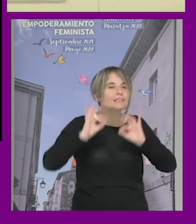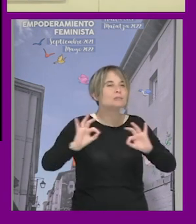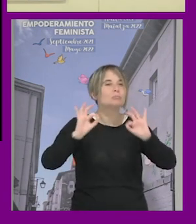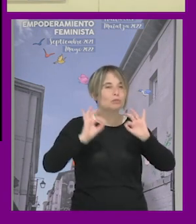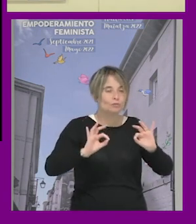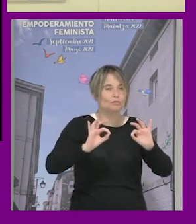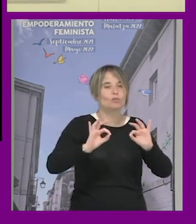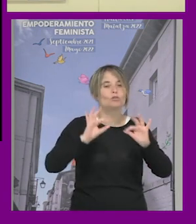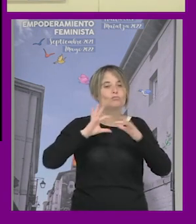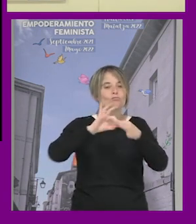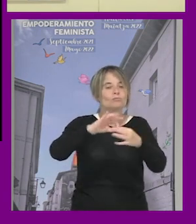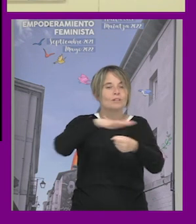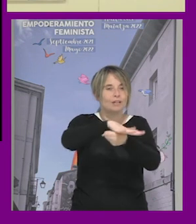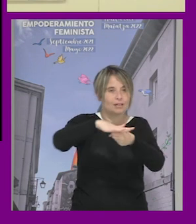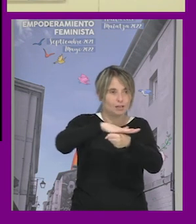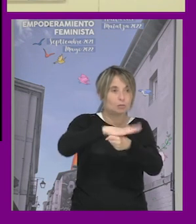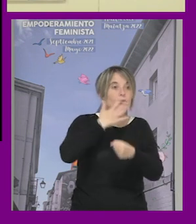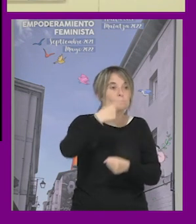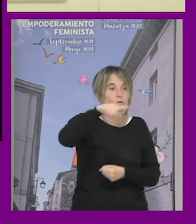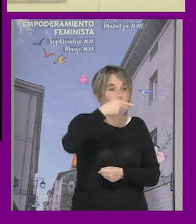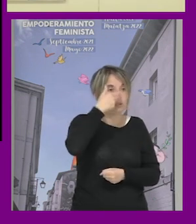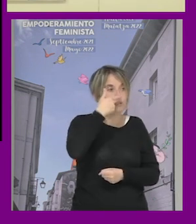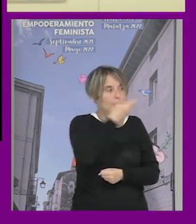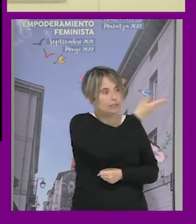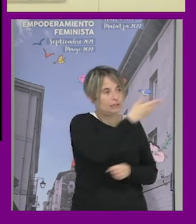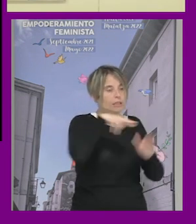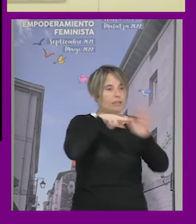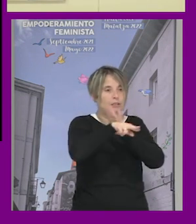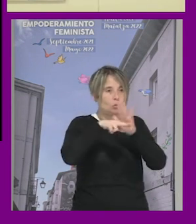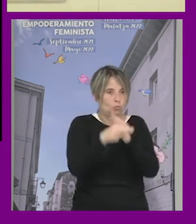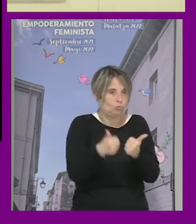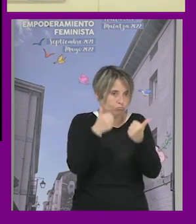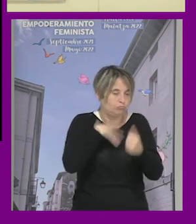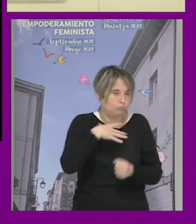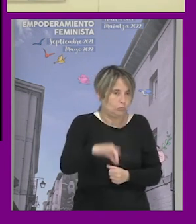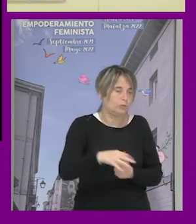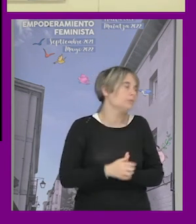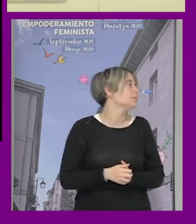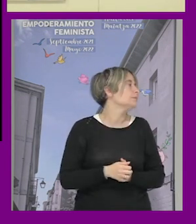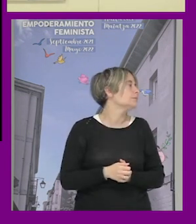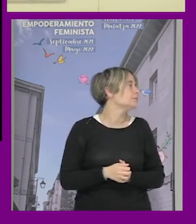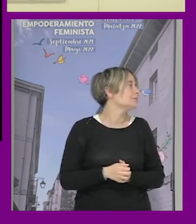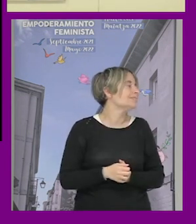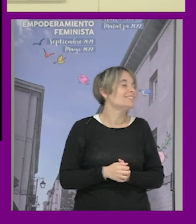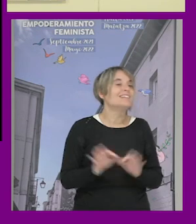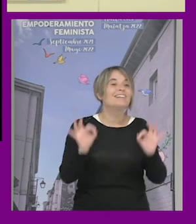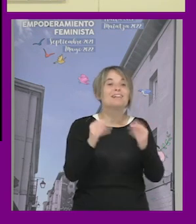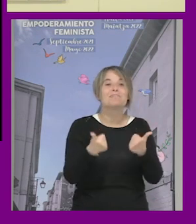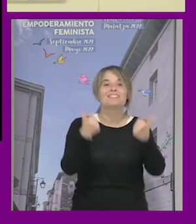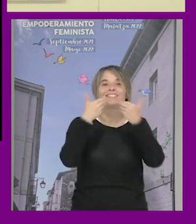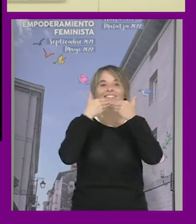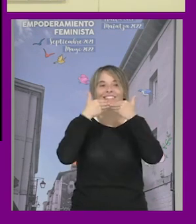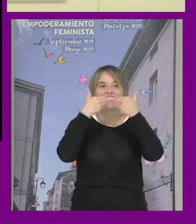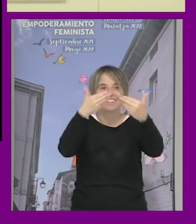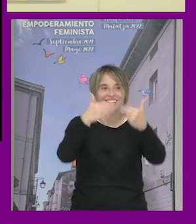en relación a este ámbito por tanto si os interesa aquí tenéis dos elementos más para continuar y hasta aquí muchísimas gracias